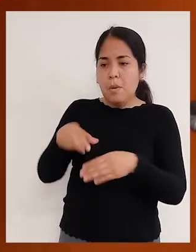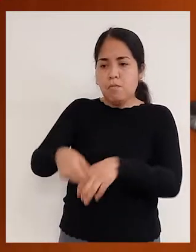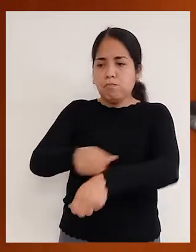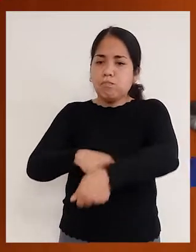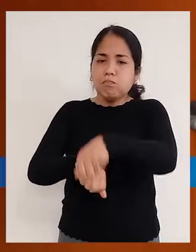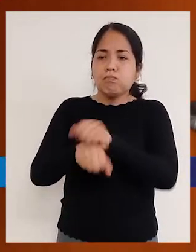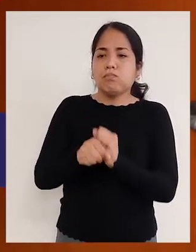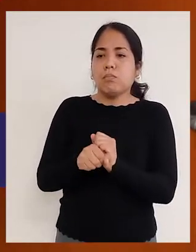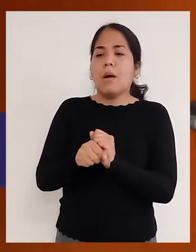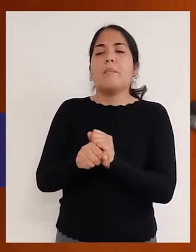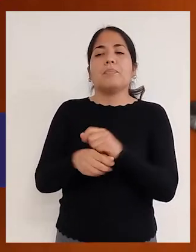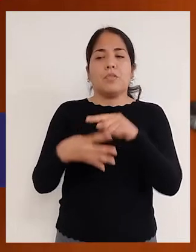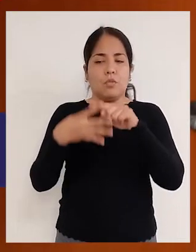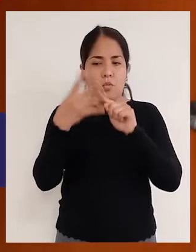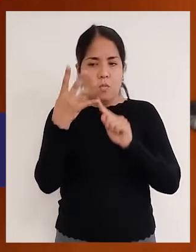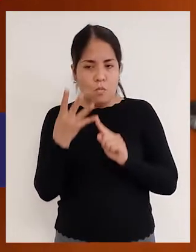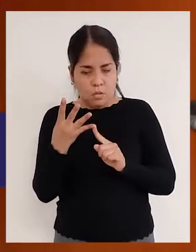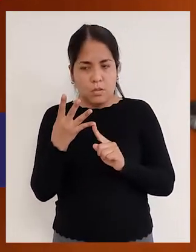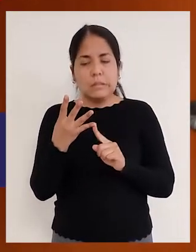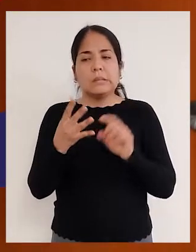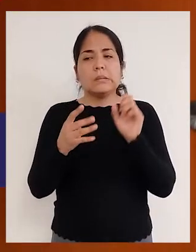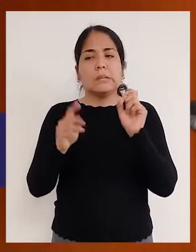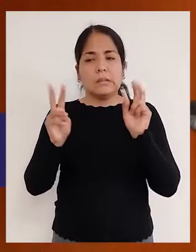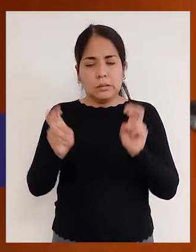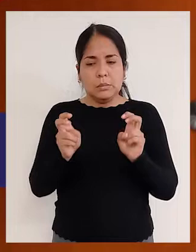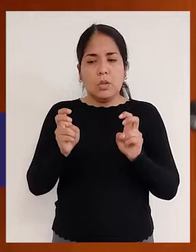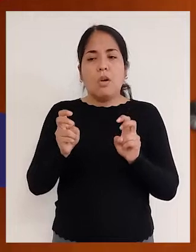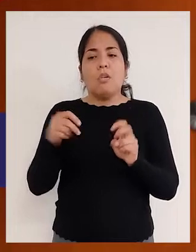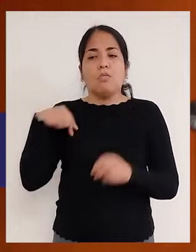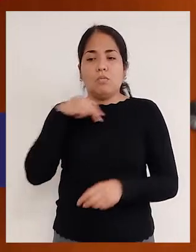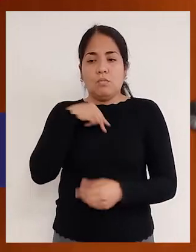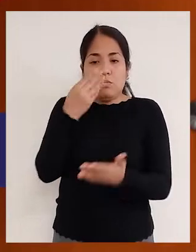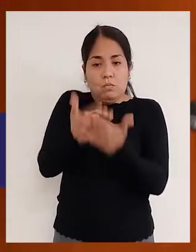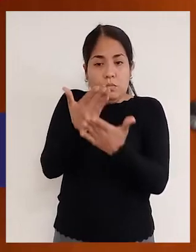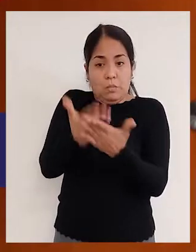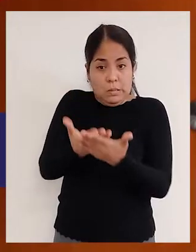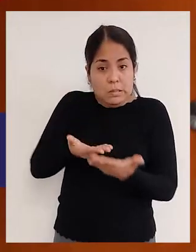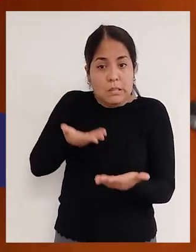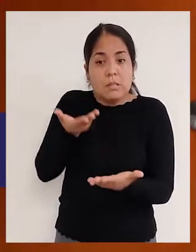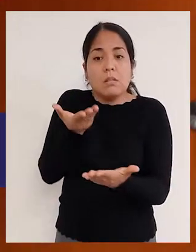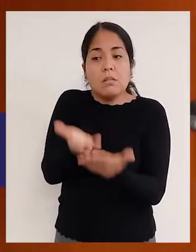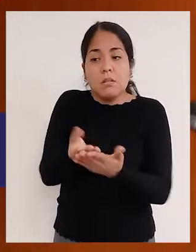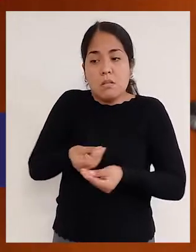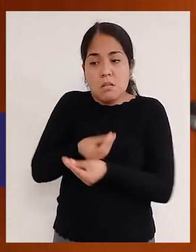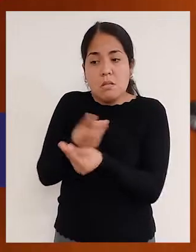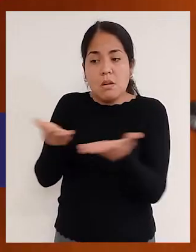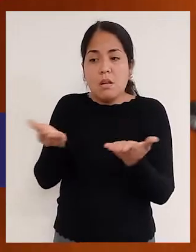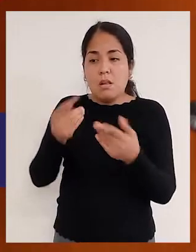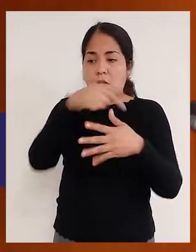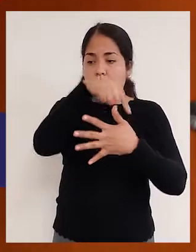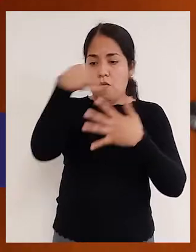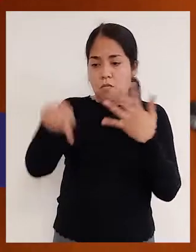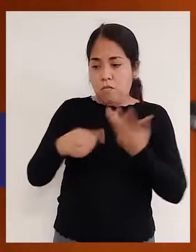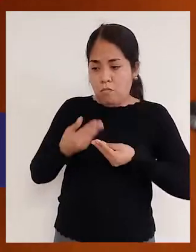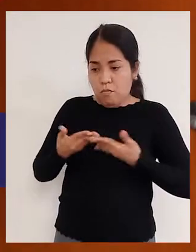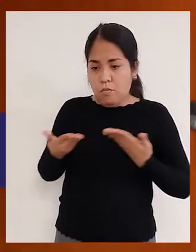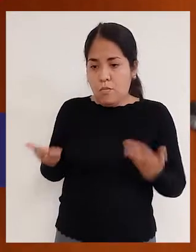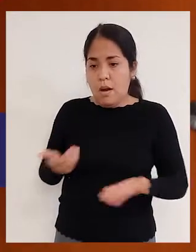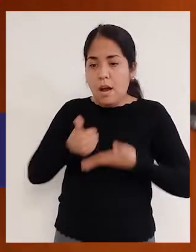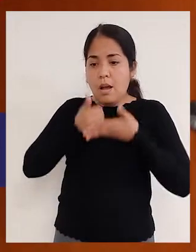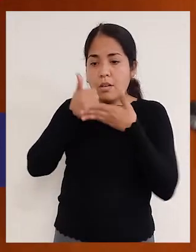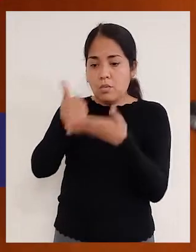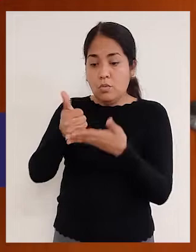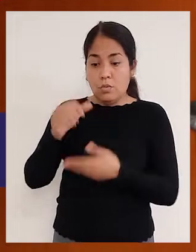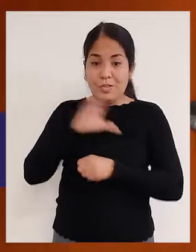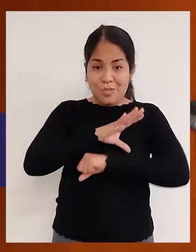cuenta con la participación de las cuatro direcciones de línea y lo que nosotros proponemos es darles un conjunto de